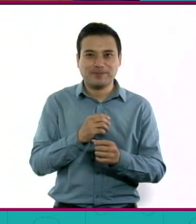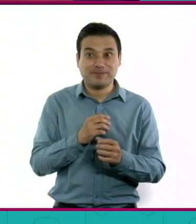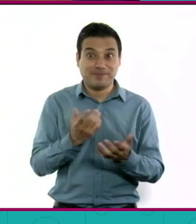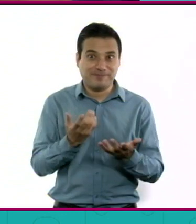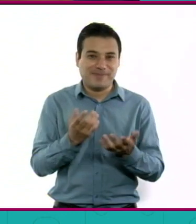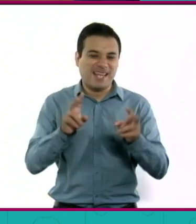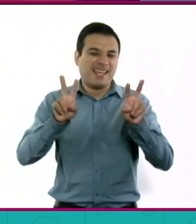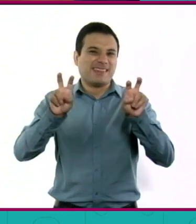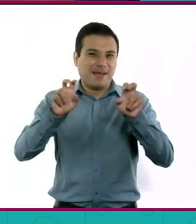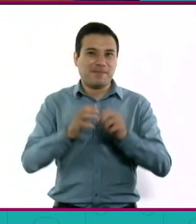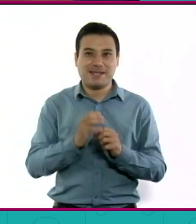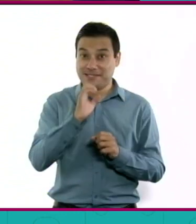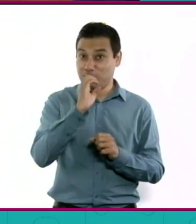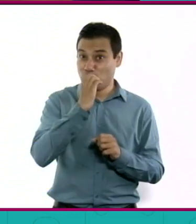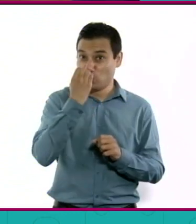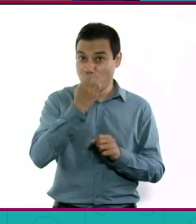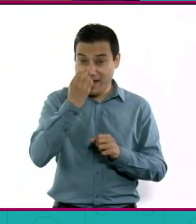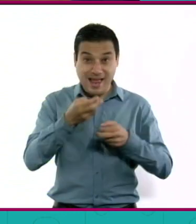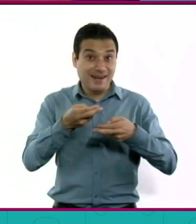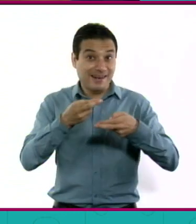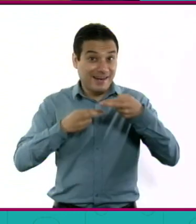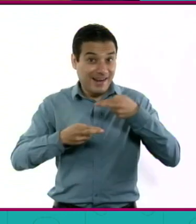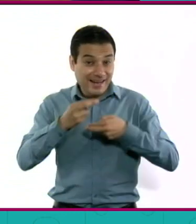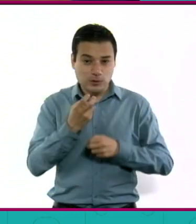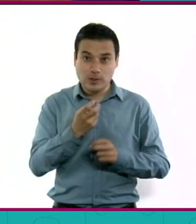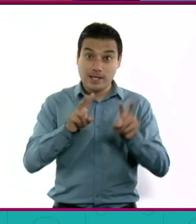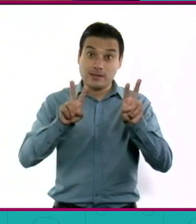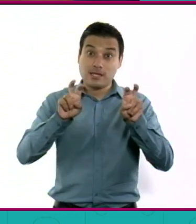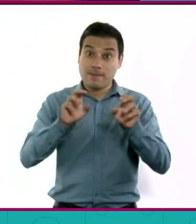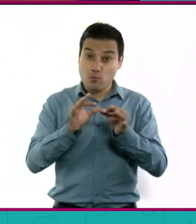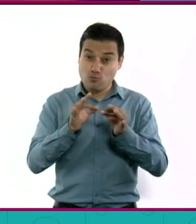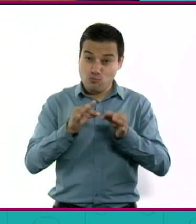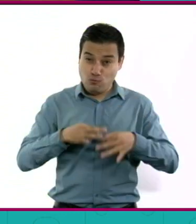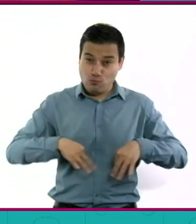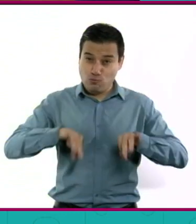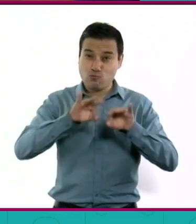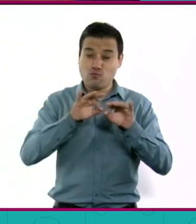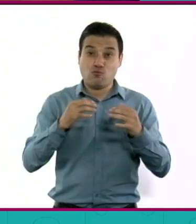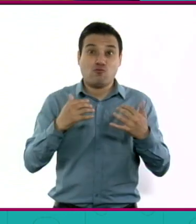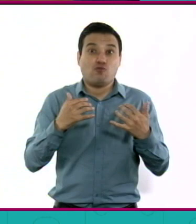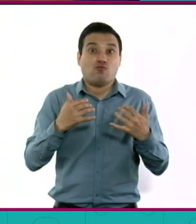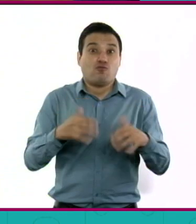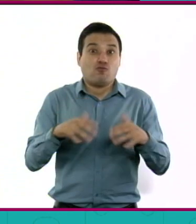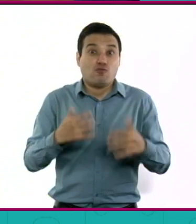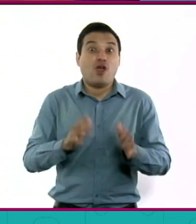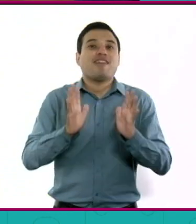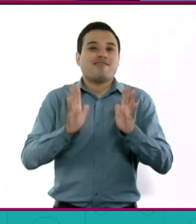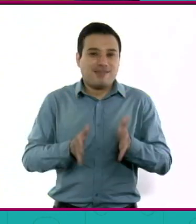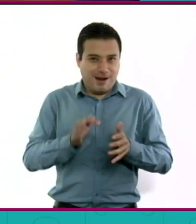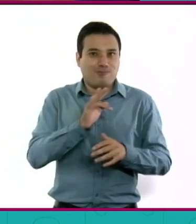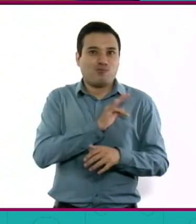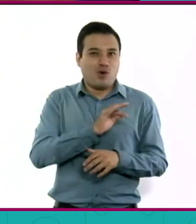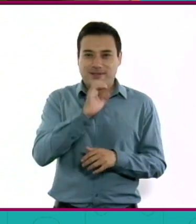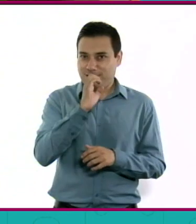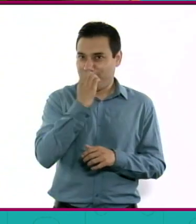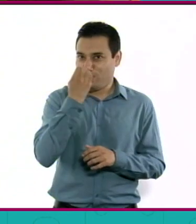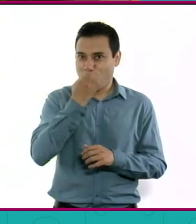regreso a la escuela. Es un tema gigantesco el que podamos regresar a la escuela. La escuela es un espacio